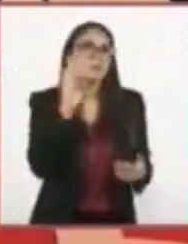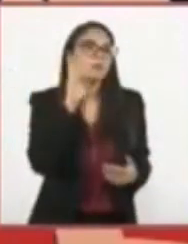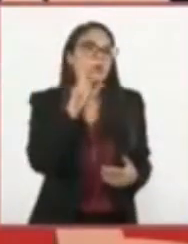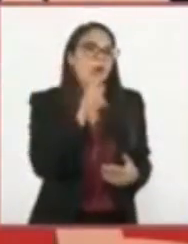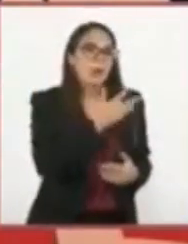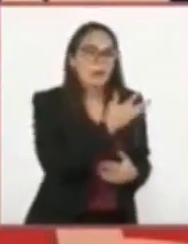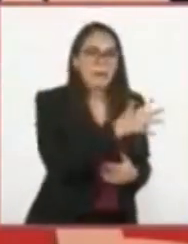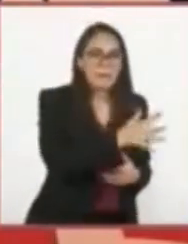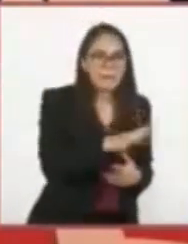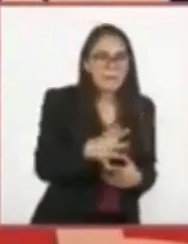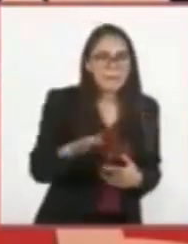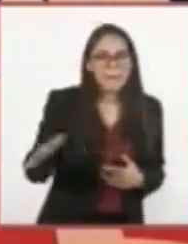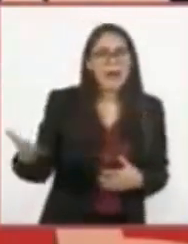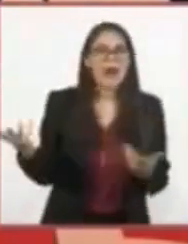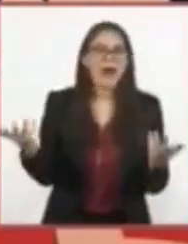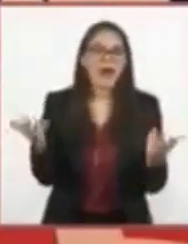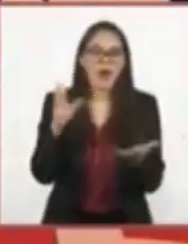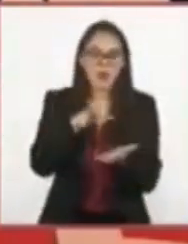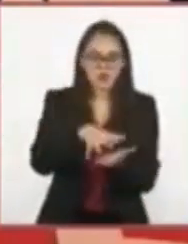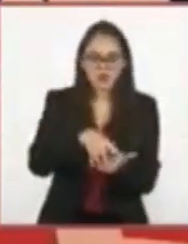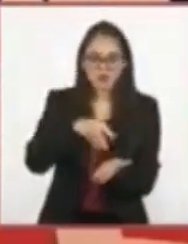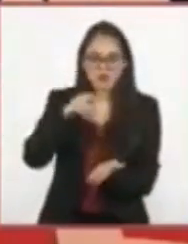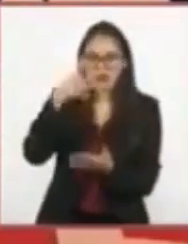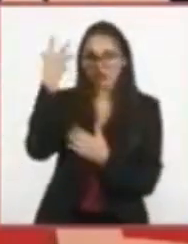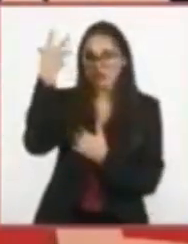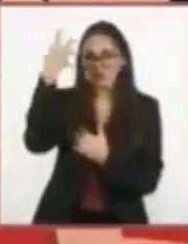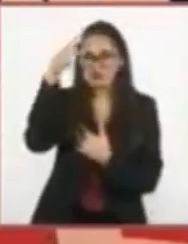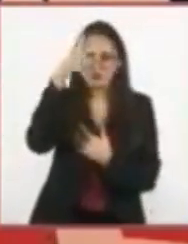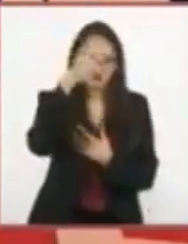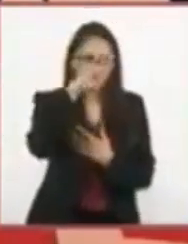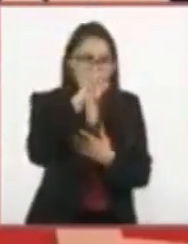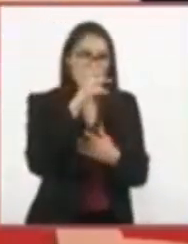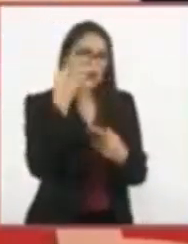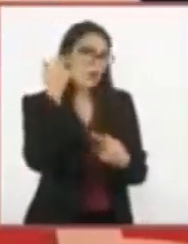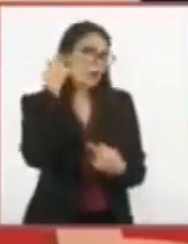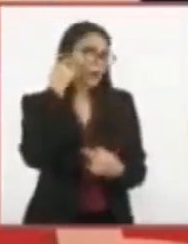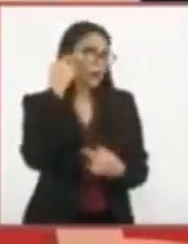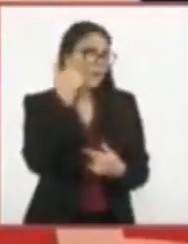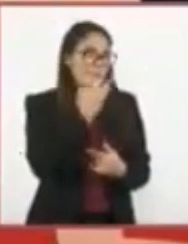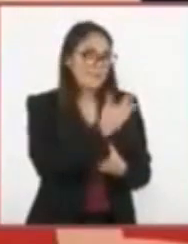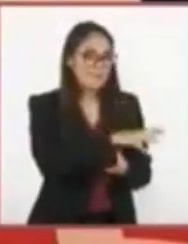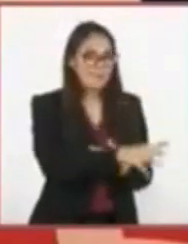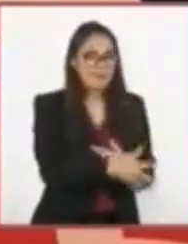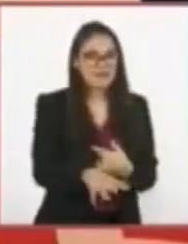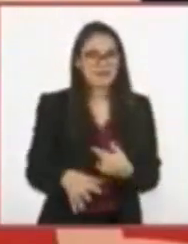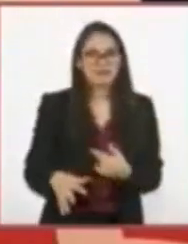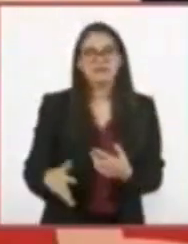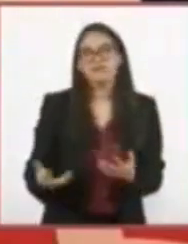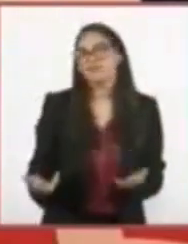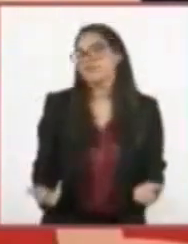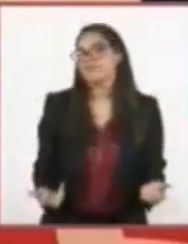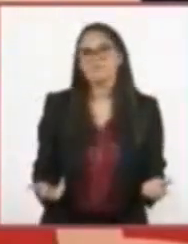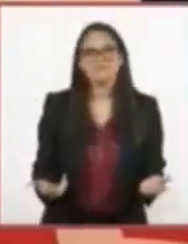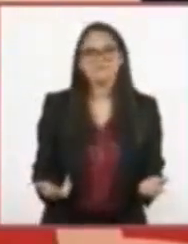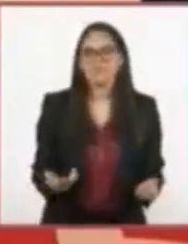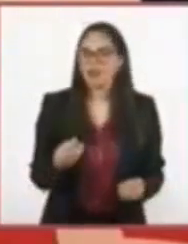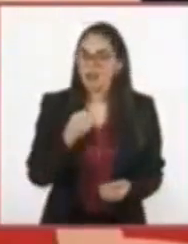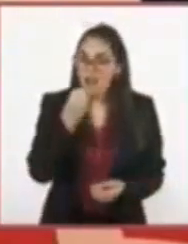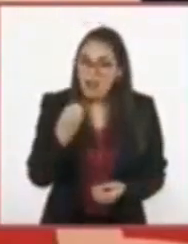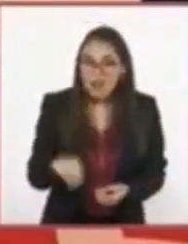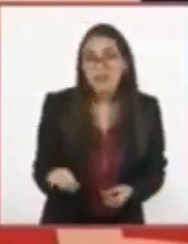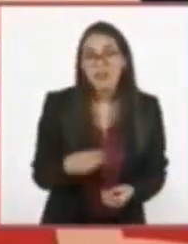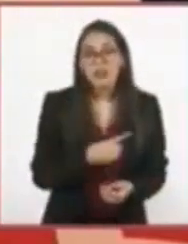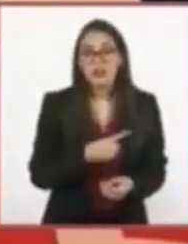Con arena, sol, olas... Pero no, tenía que ser un bosque